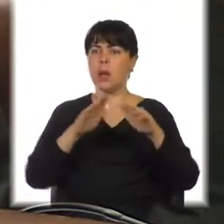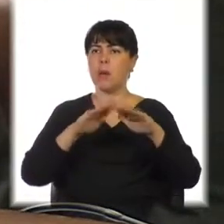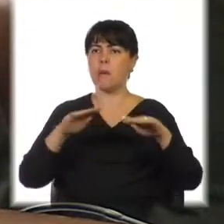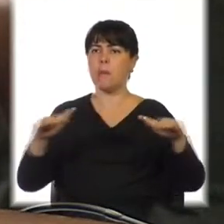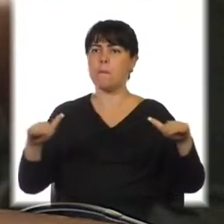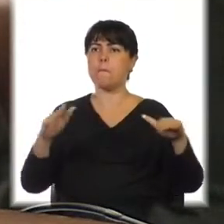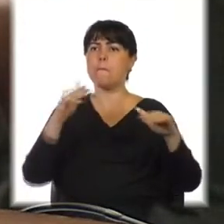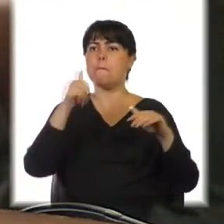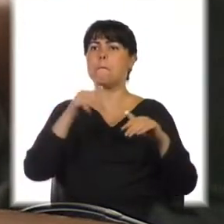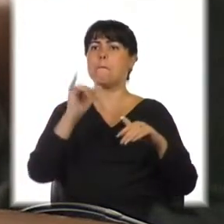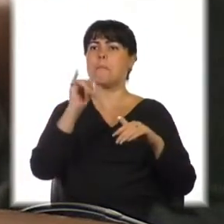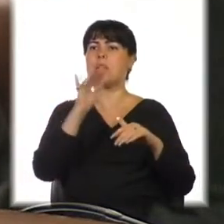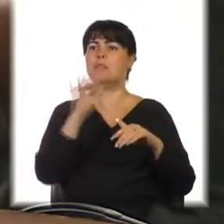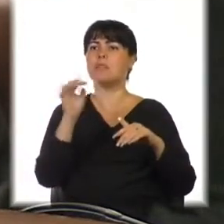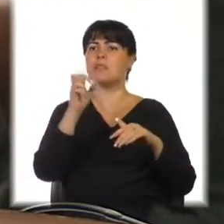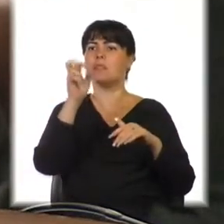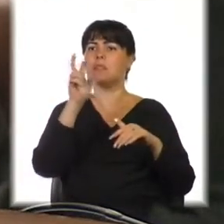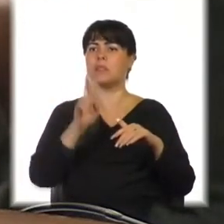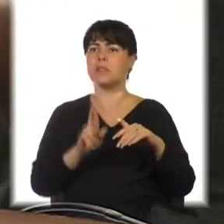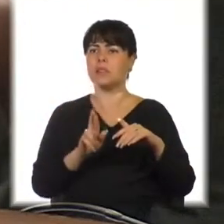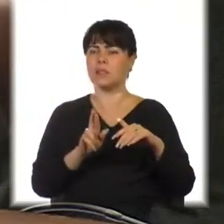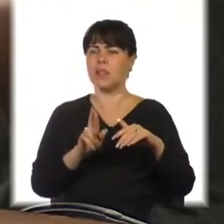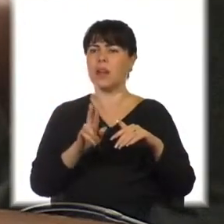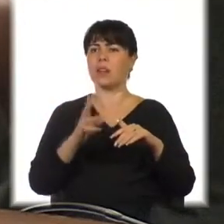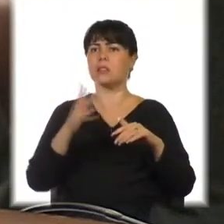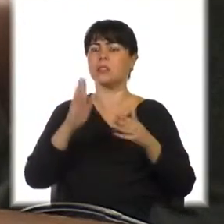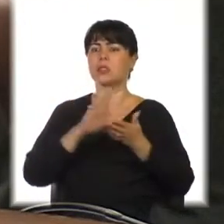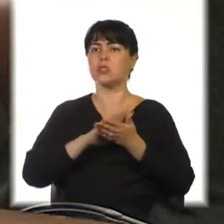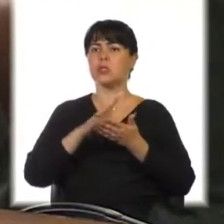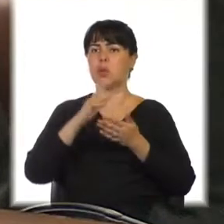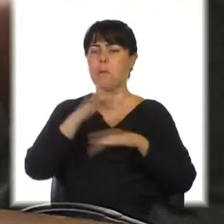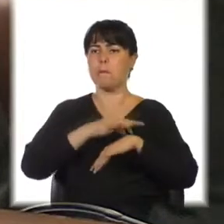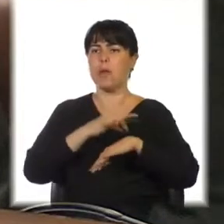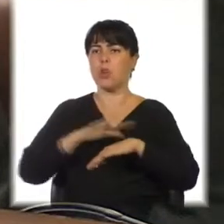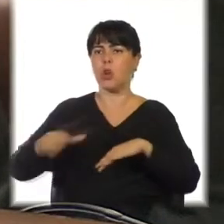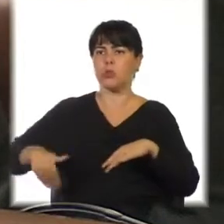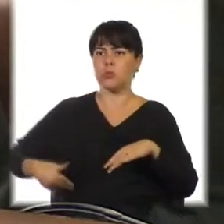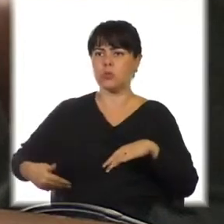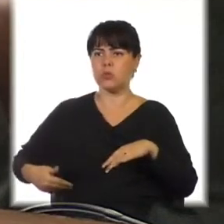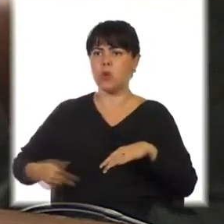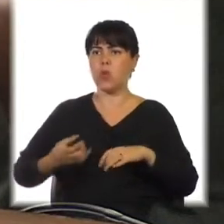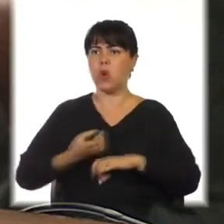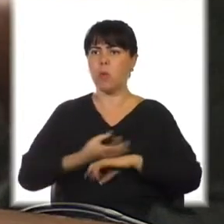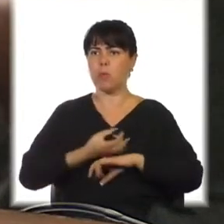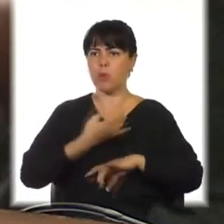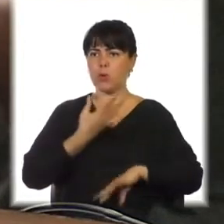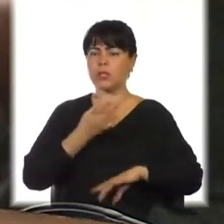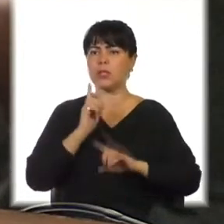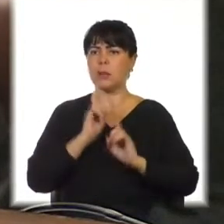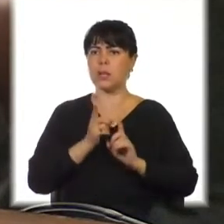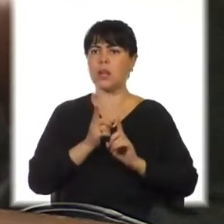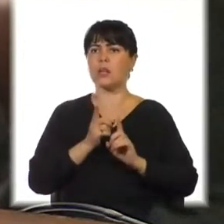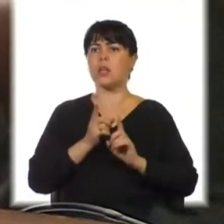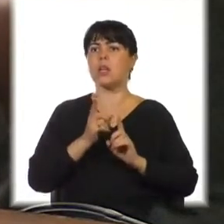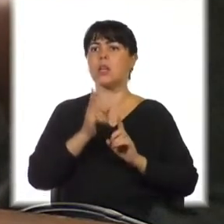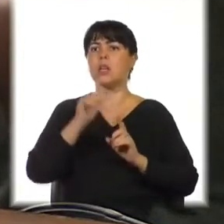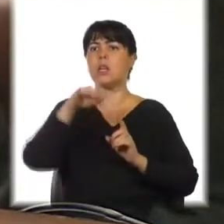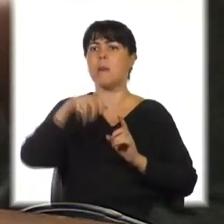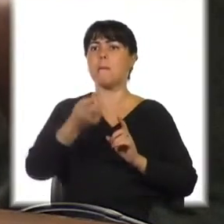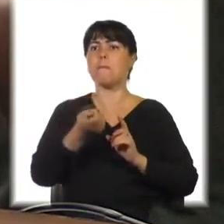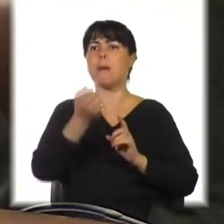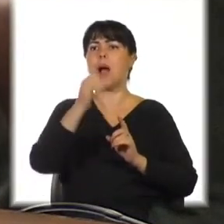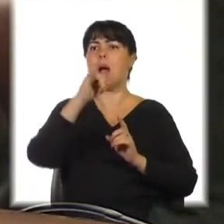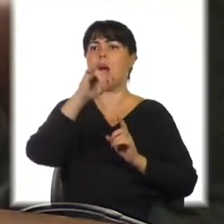Mitter, vicepresidente y endocrinólogo pediátrico, y Paul McHugh, antiguo jefe del servicio de psiquiatría del hospital